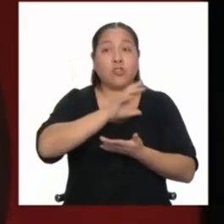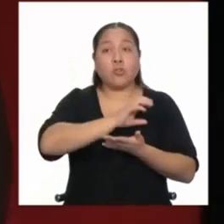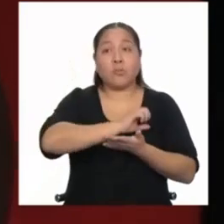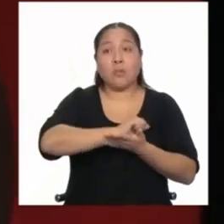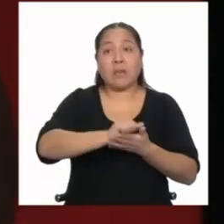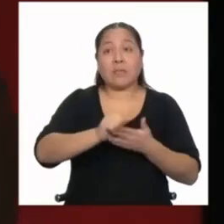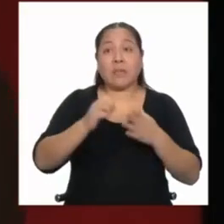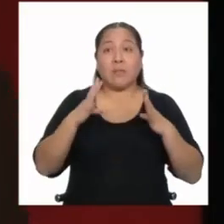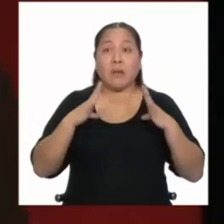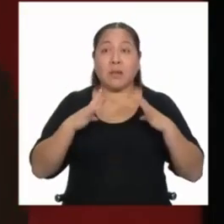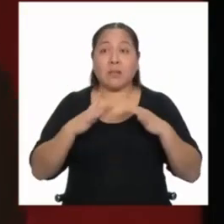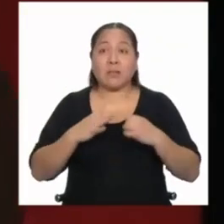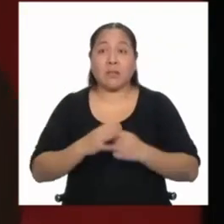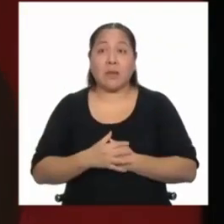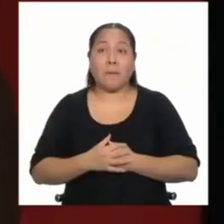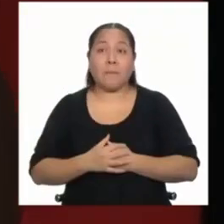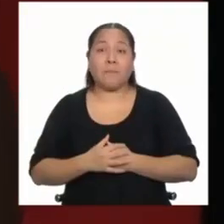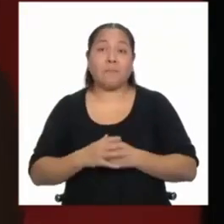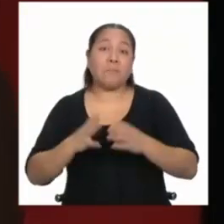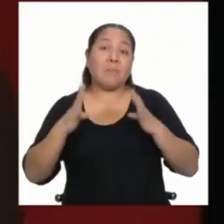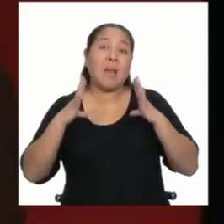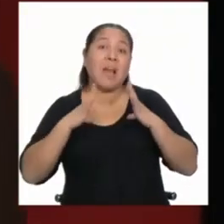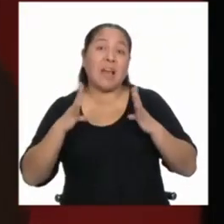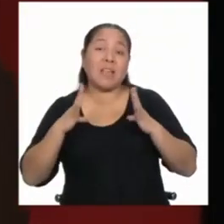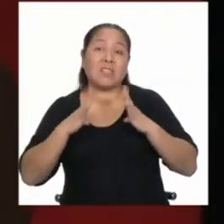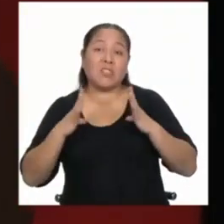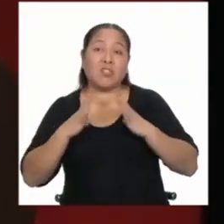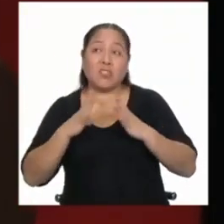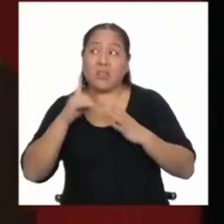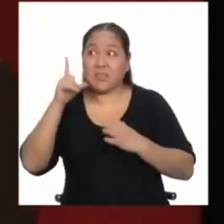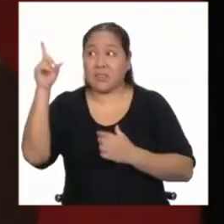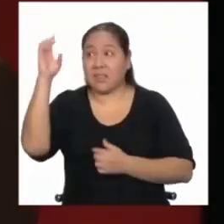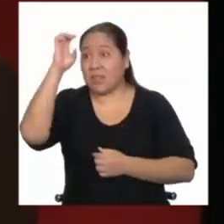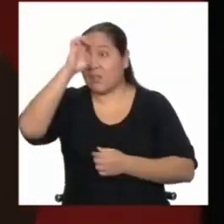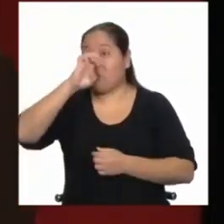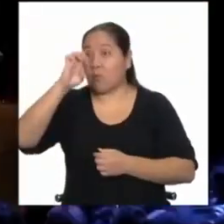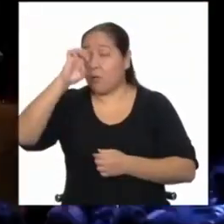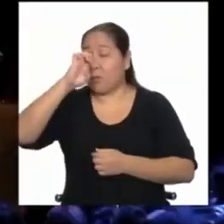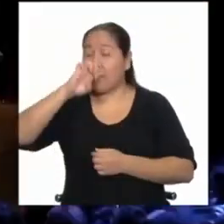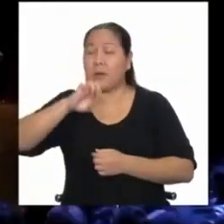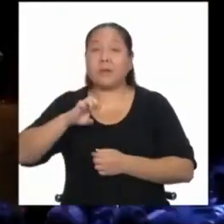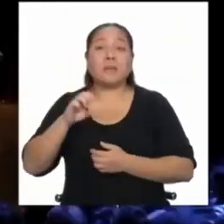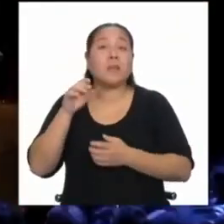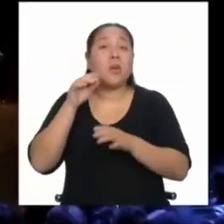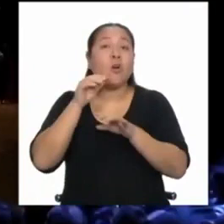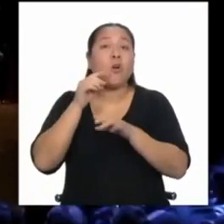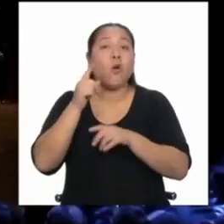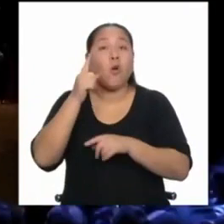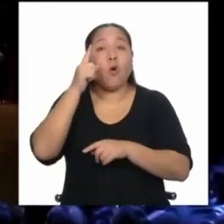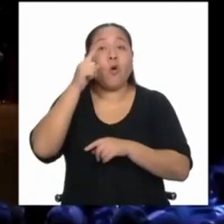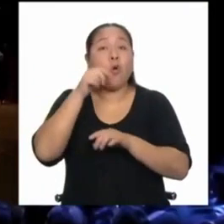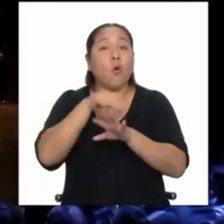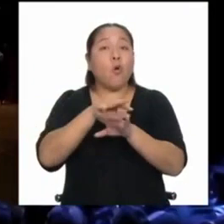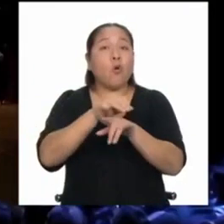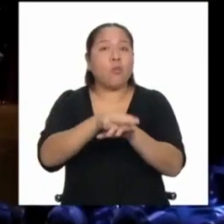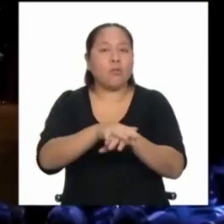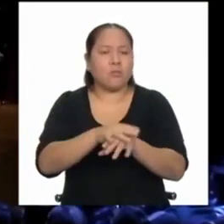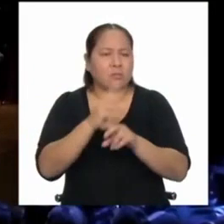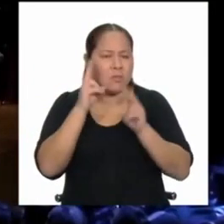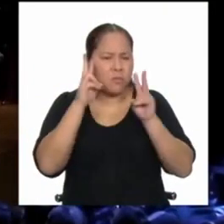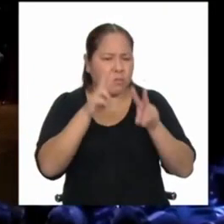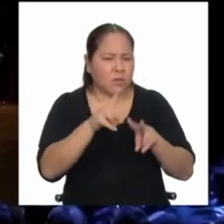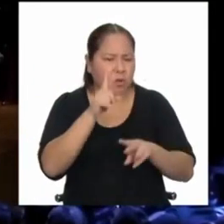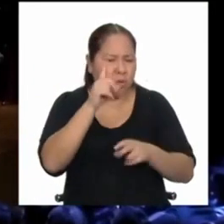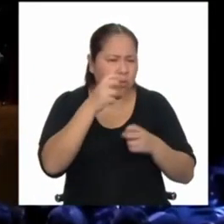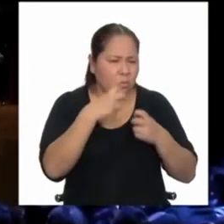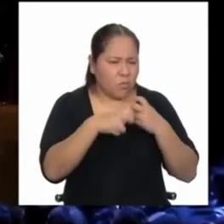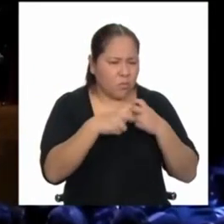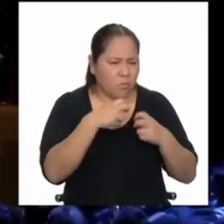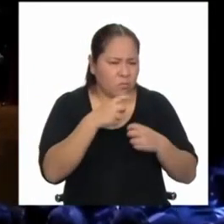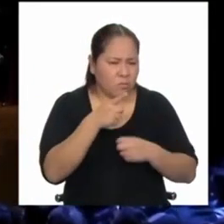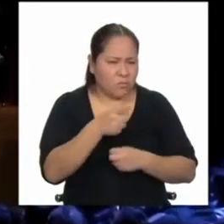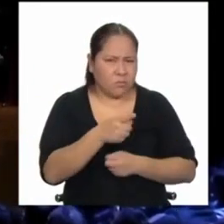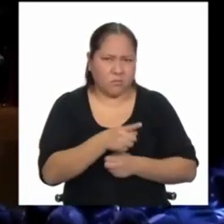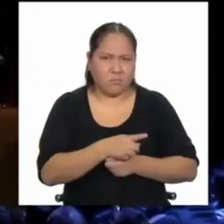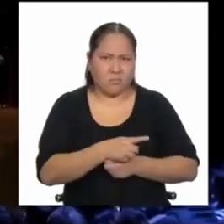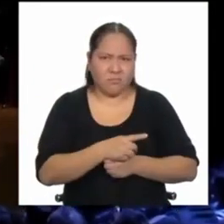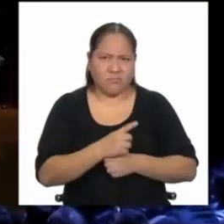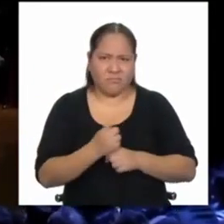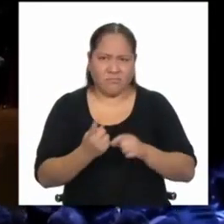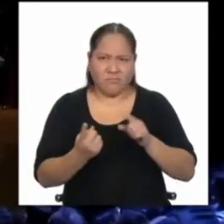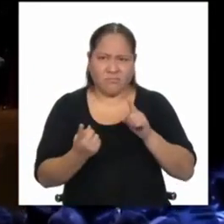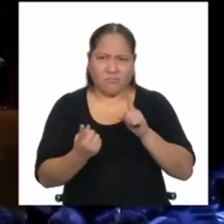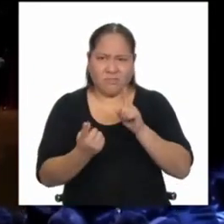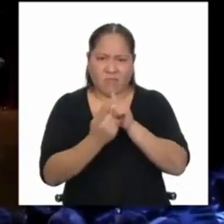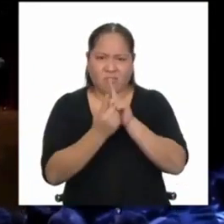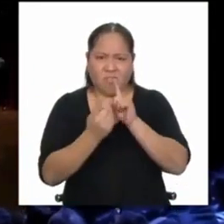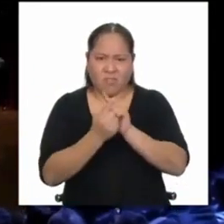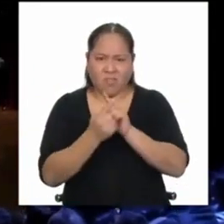justo las vacaciones en Europa, en julio, y vi lo que puede ser un problema, ¿no? Me encontré con estos chicos